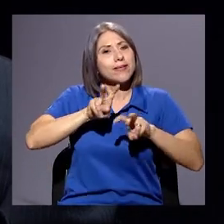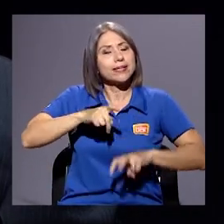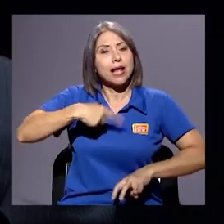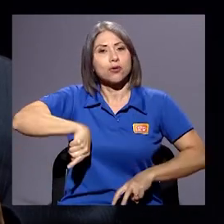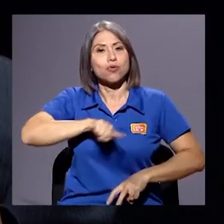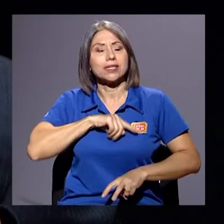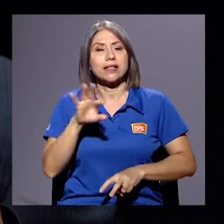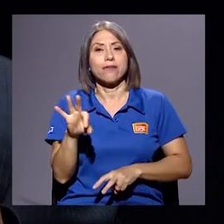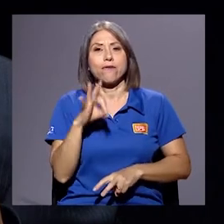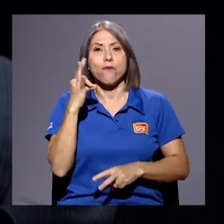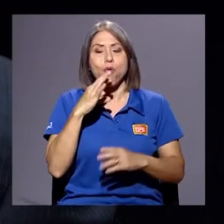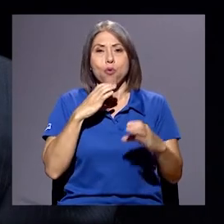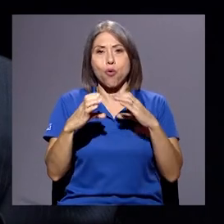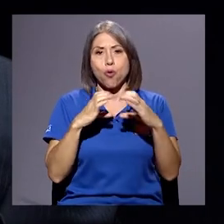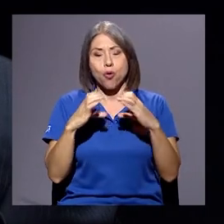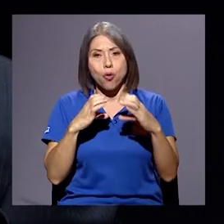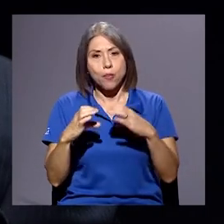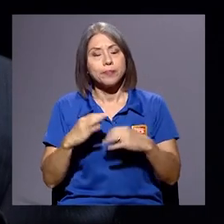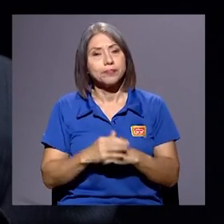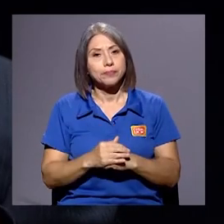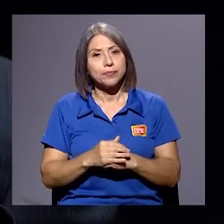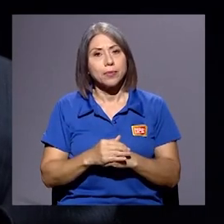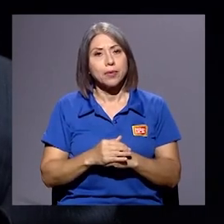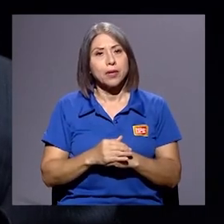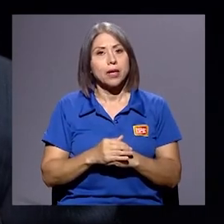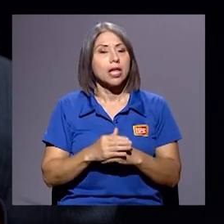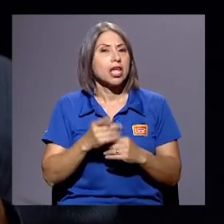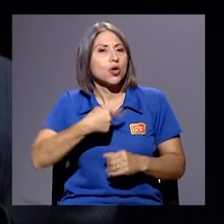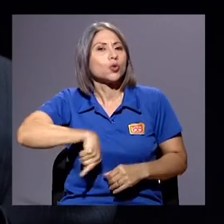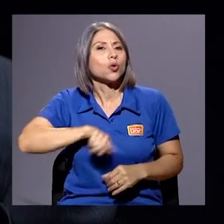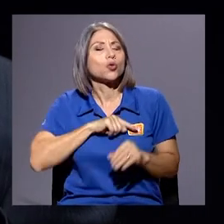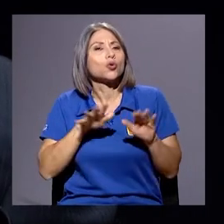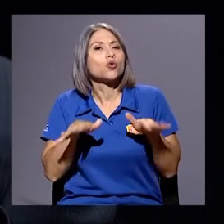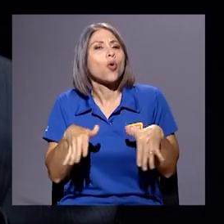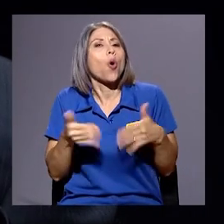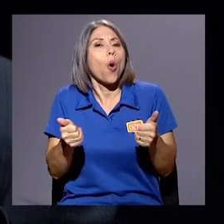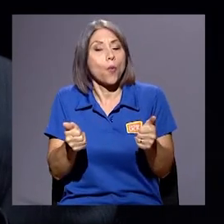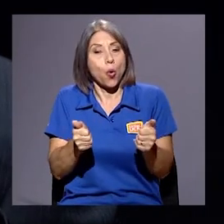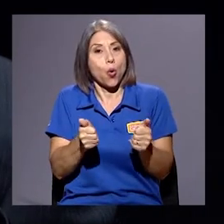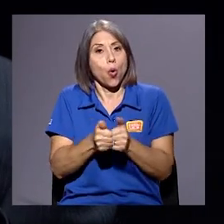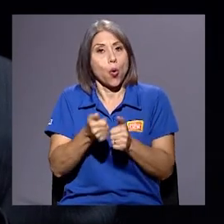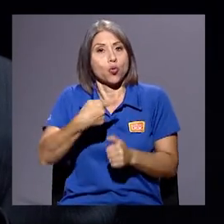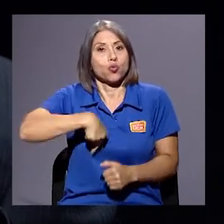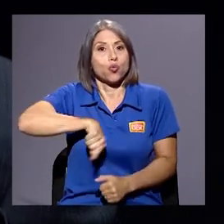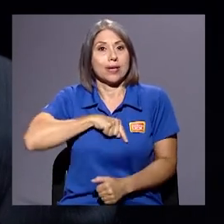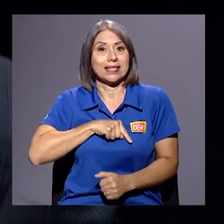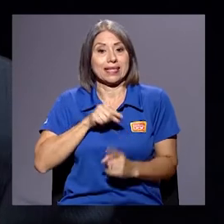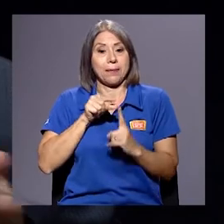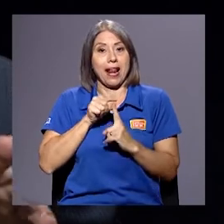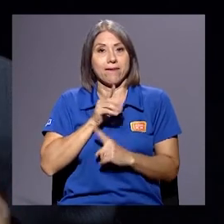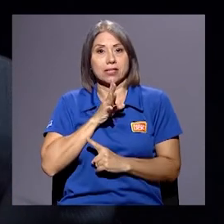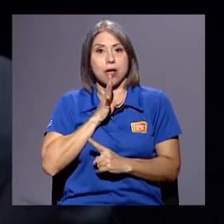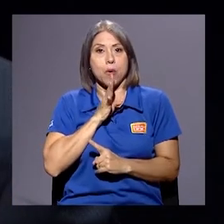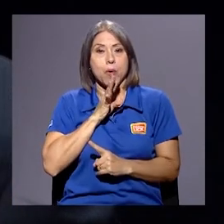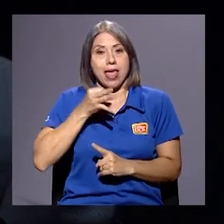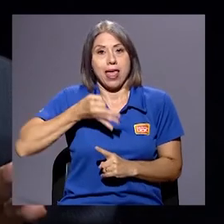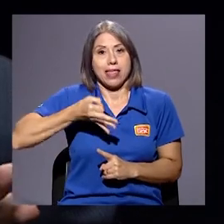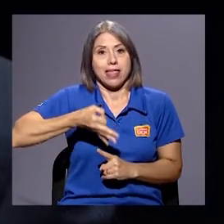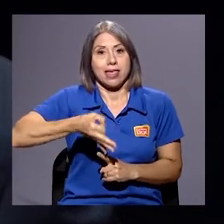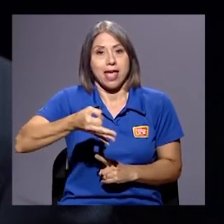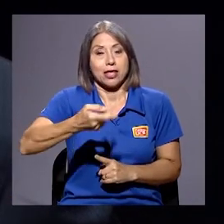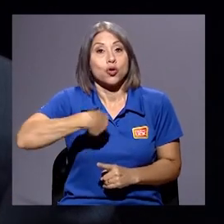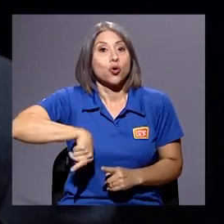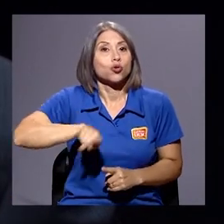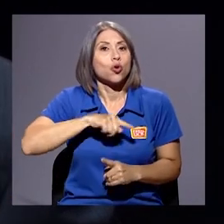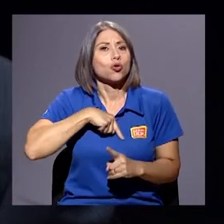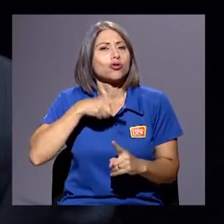y de cómo aspiramos, también con nuestras palabras de cada día, a construir mejores o peores